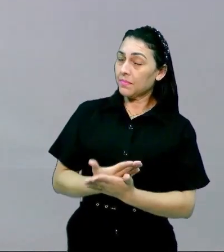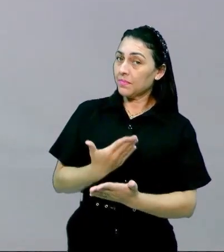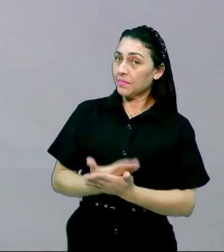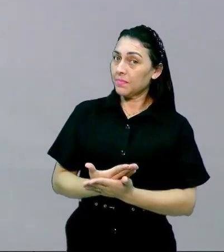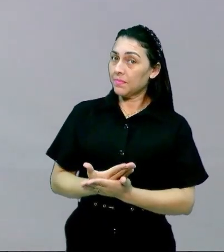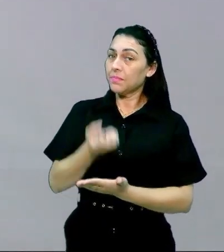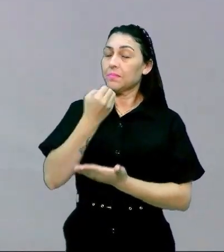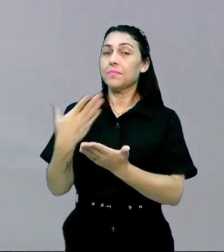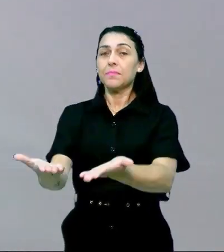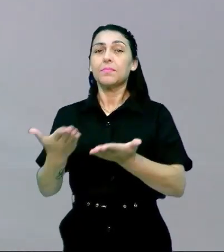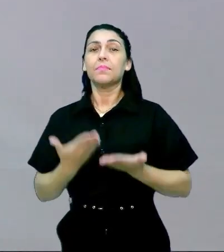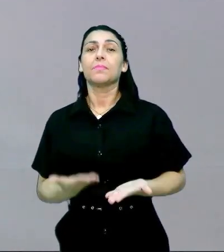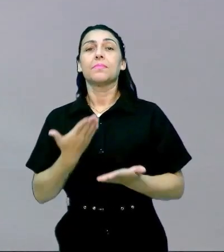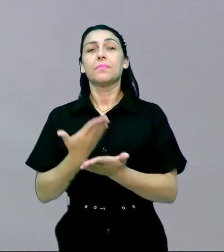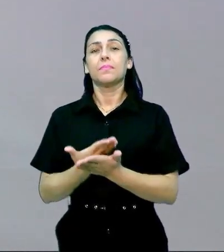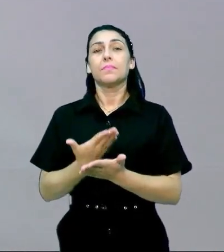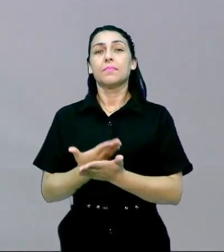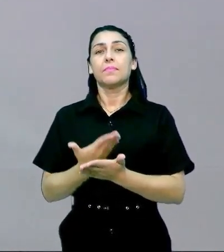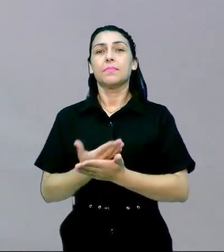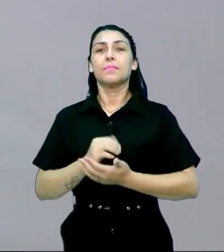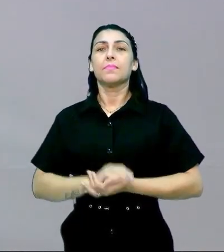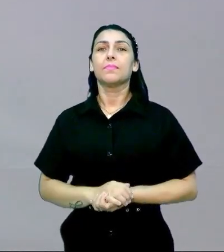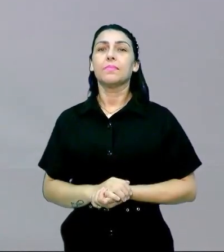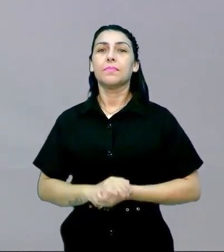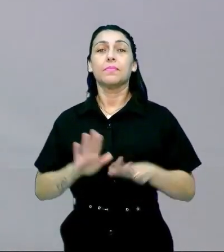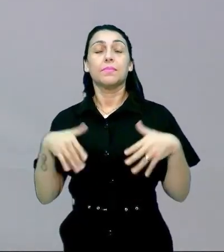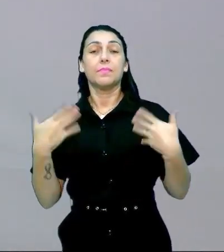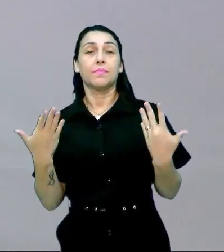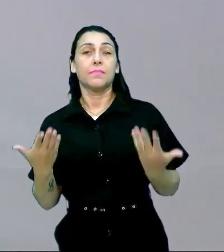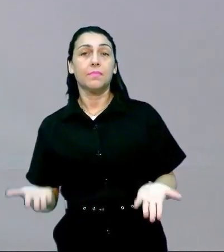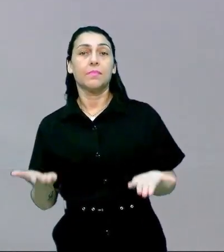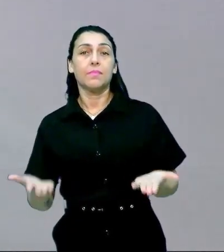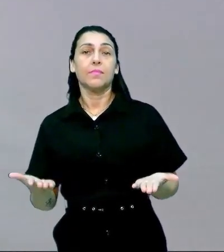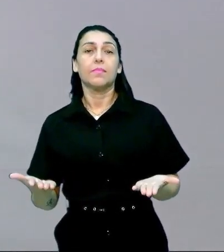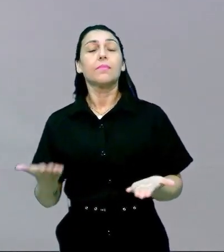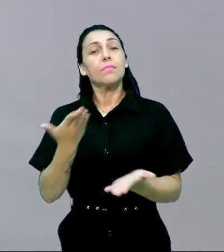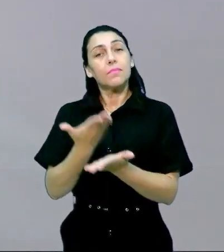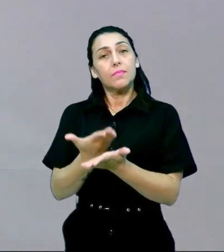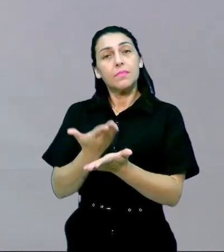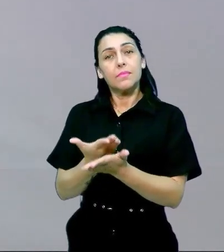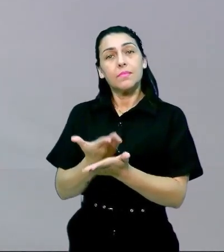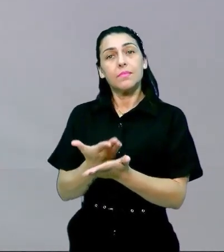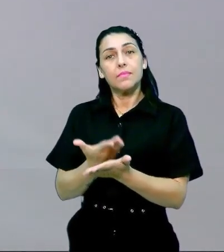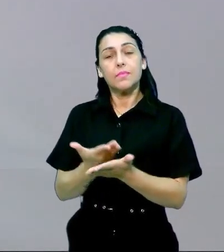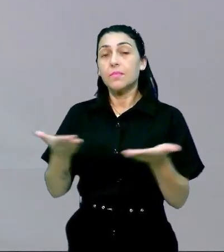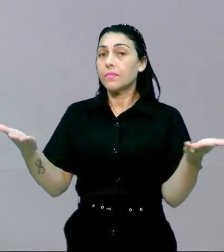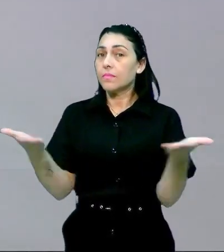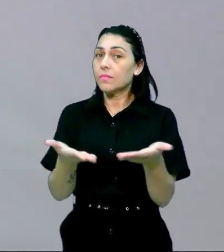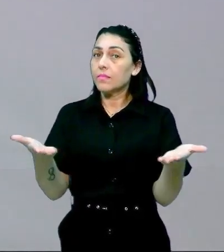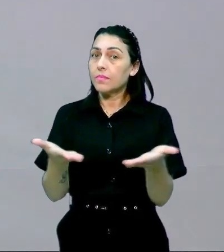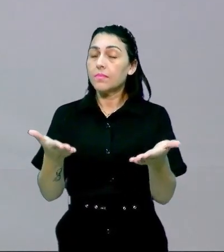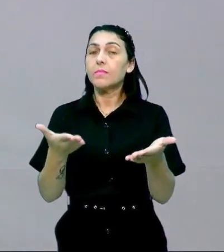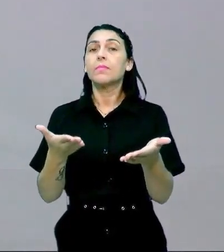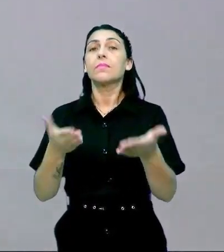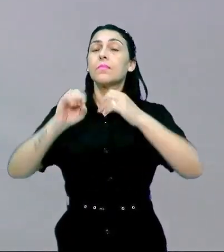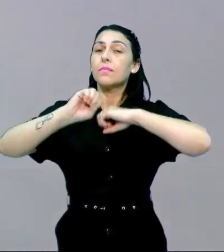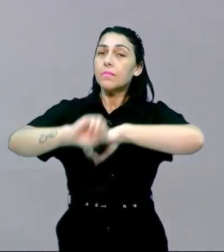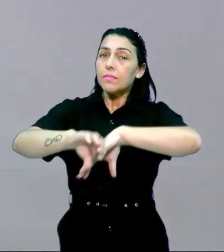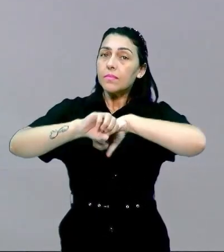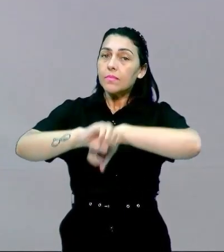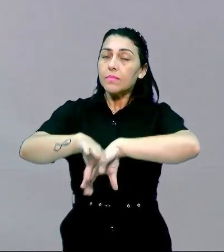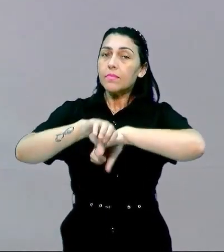sean bienvenidos a más una clase entonces galería más una aula hoy nos vamos trabajar